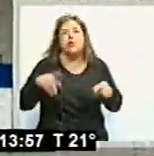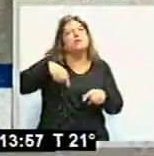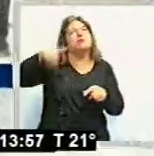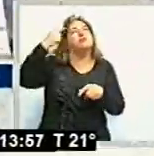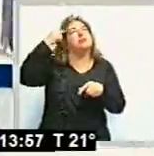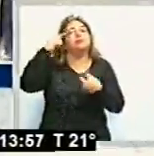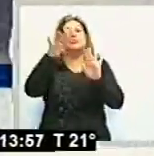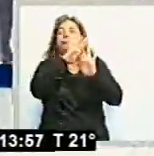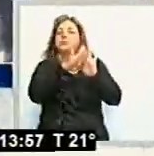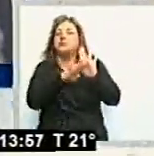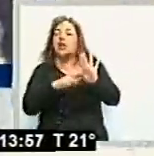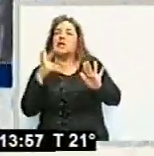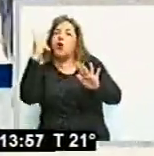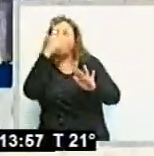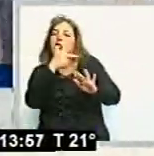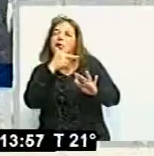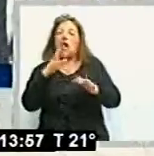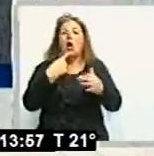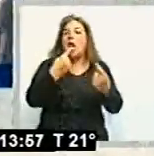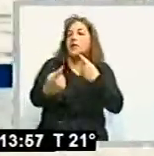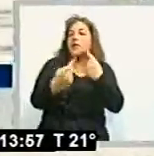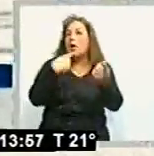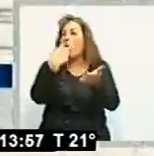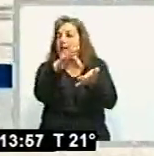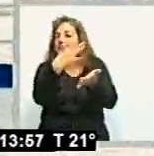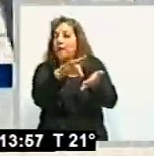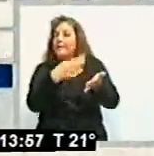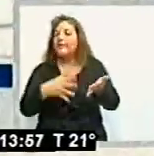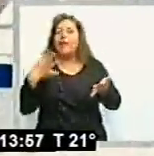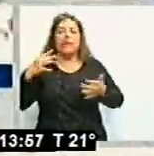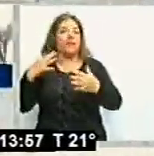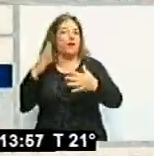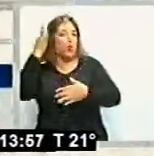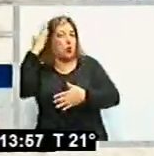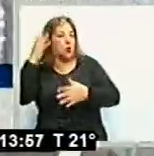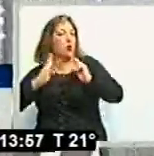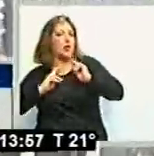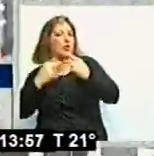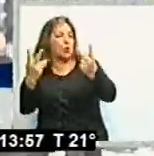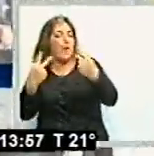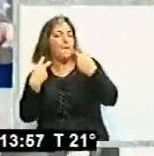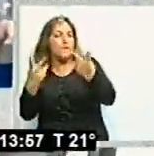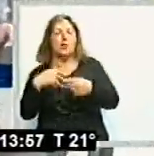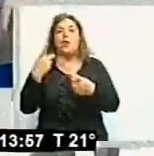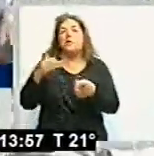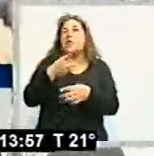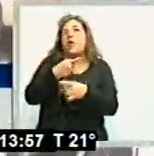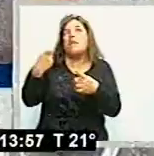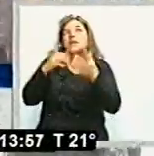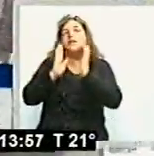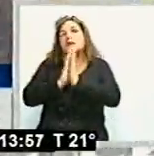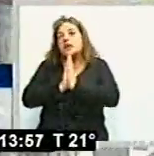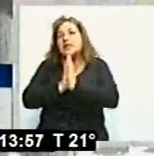relevamiento hotelero diario a través de las encuestas que hace el Ministerio de Cultura y Turismo. No hicimos encuestas específicas como lo hemos hecho en Semana Santa,